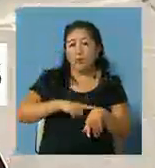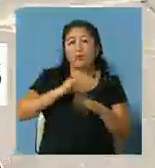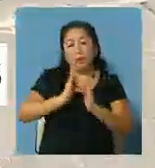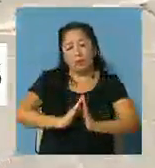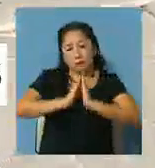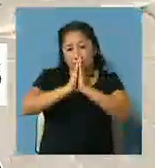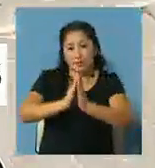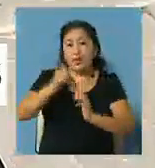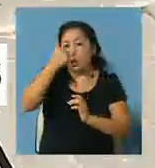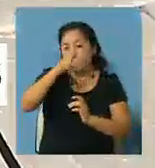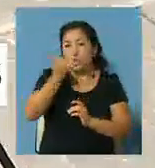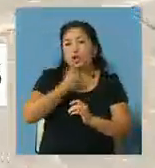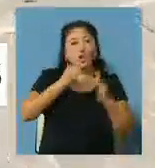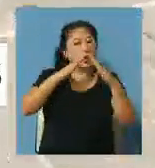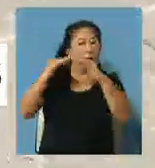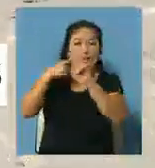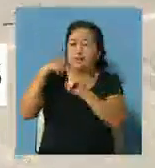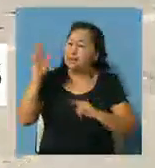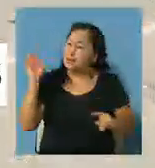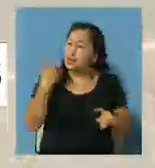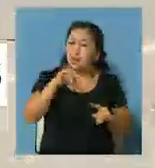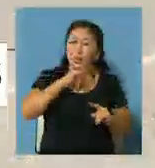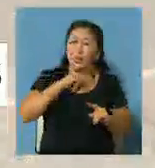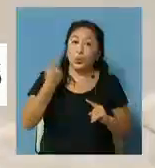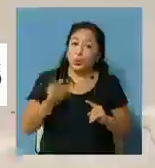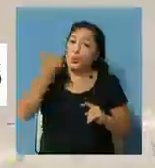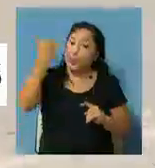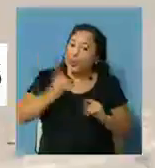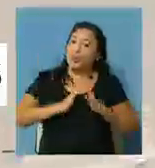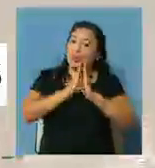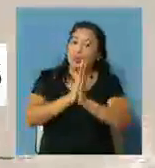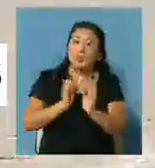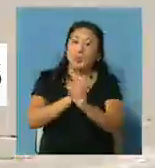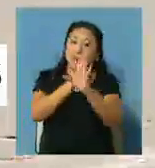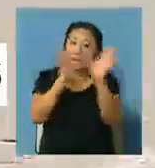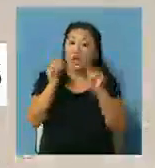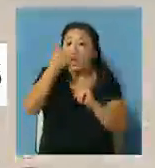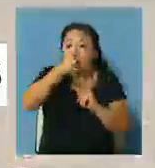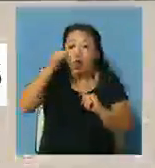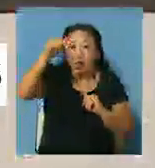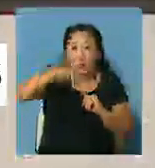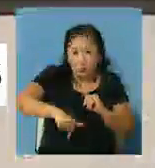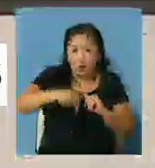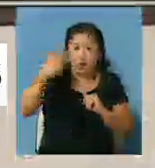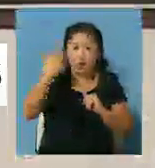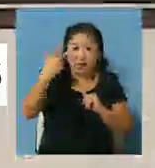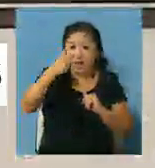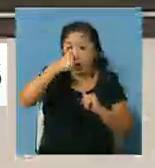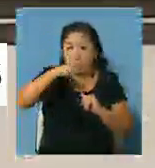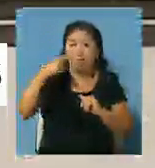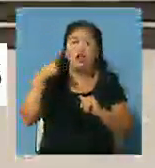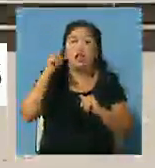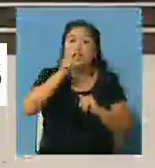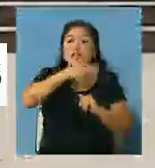haber misa los días domingos en los templos de toda la provincia de todas las diócesis pero se aclara que el domingo este tercer domingo de Río